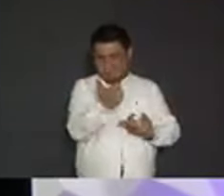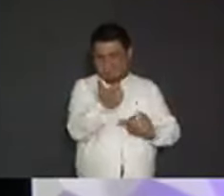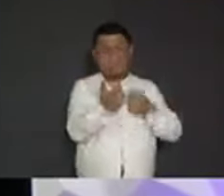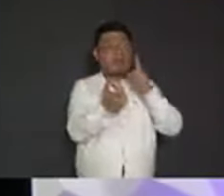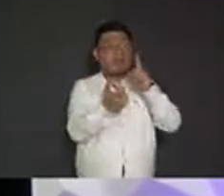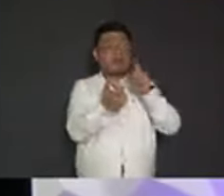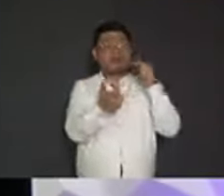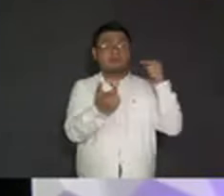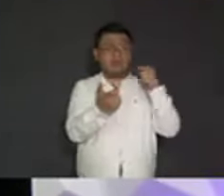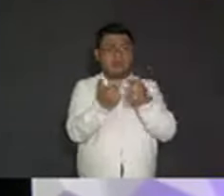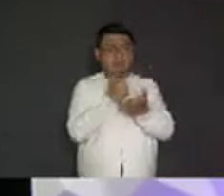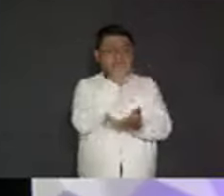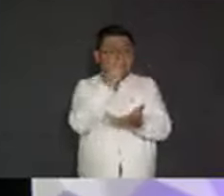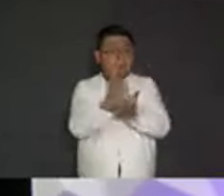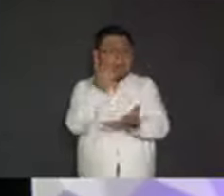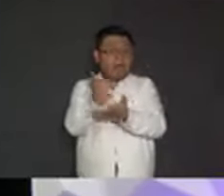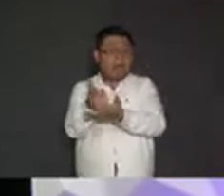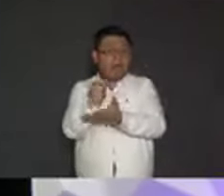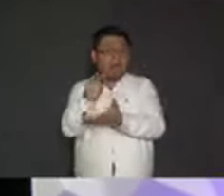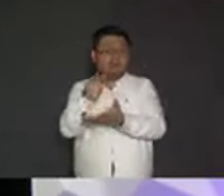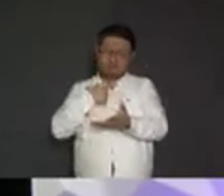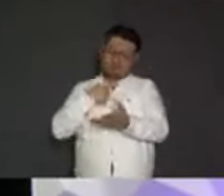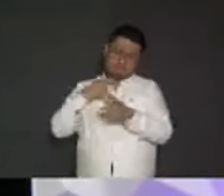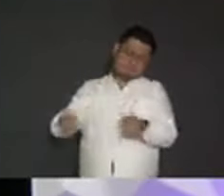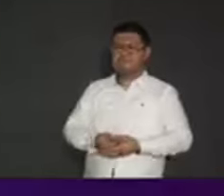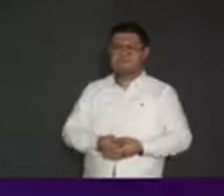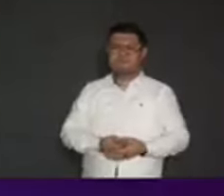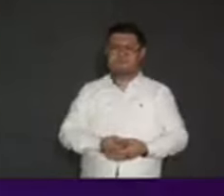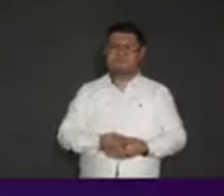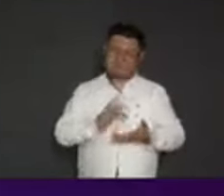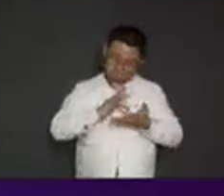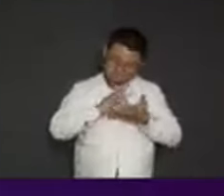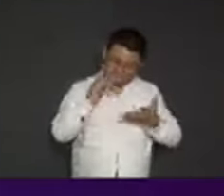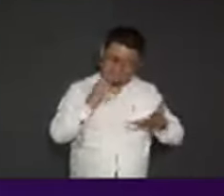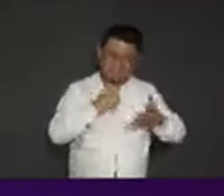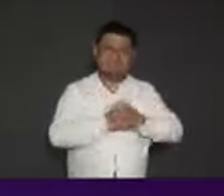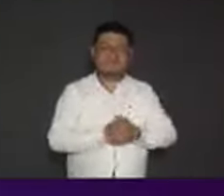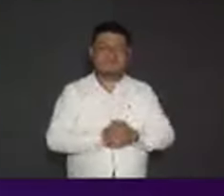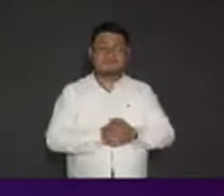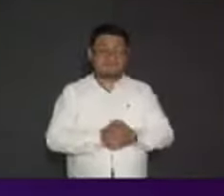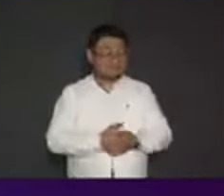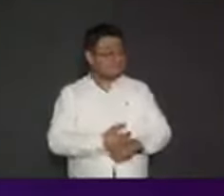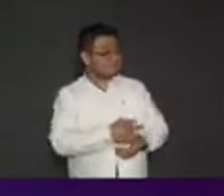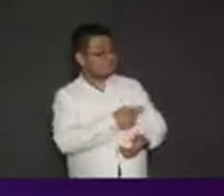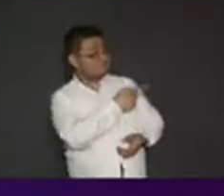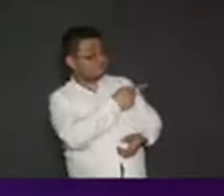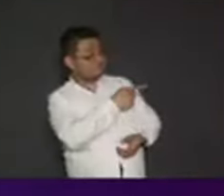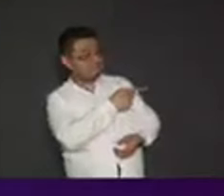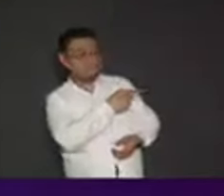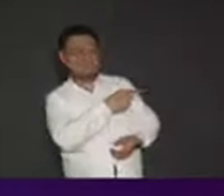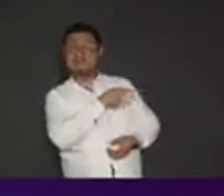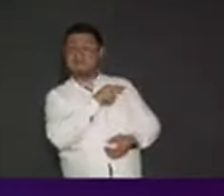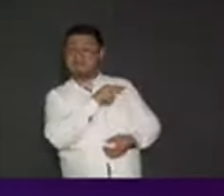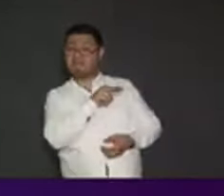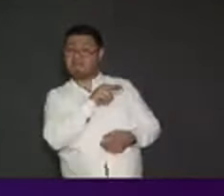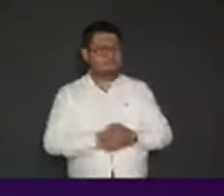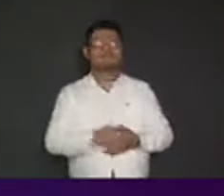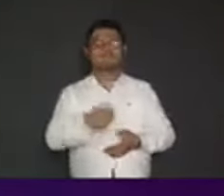paga la cantidad que dice que valen, pues se los vendo con mucho gusto. Está muy bueno el debate.